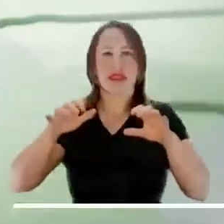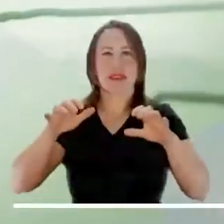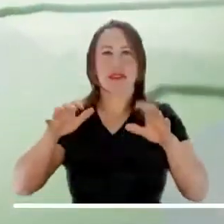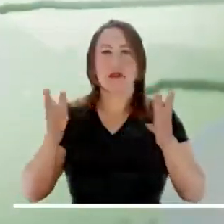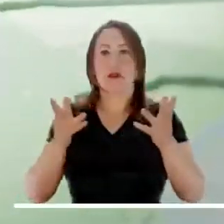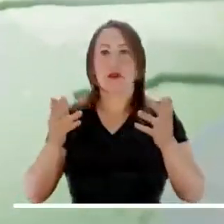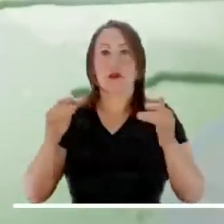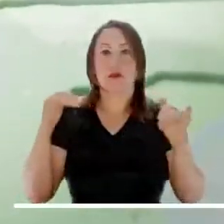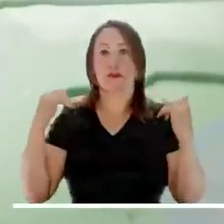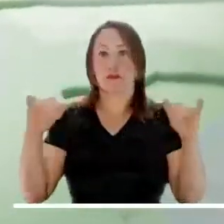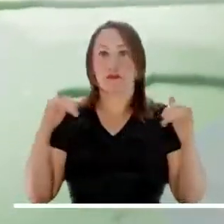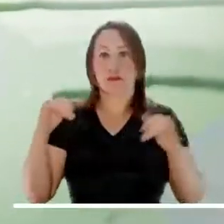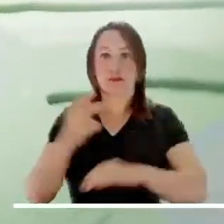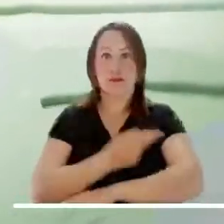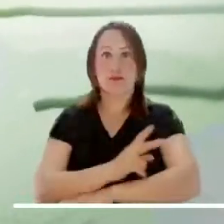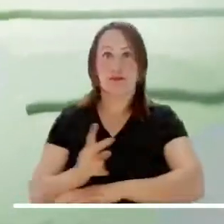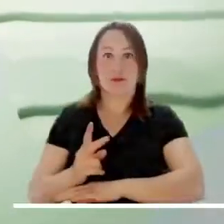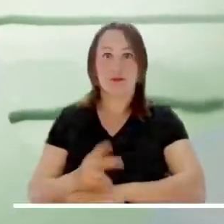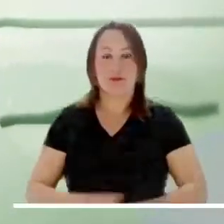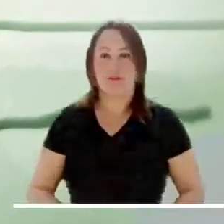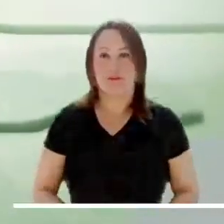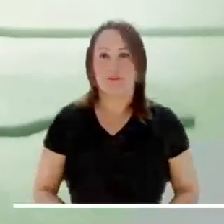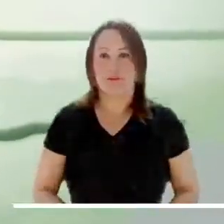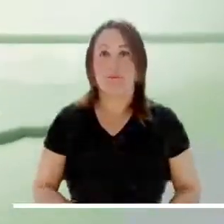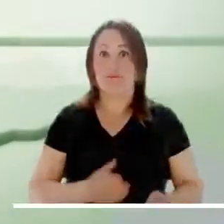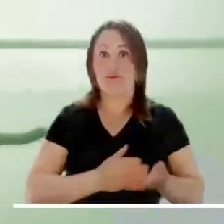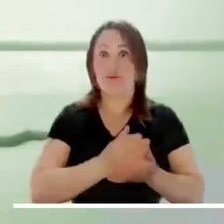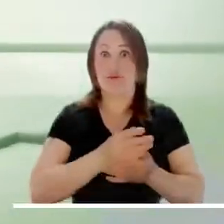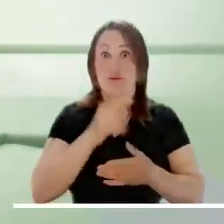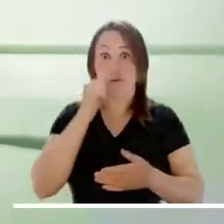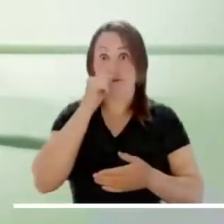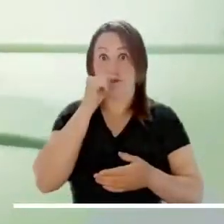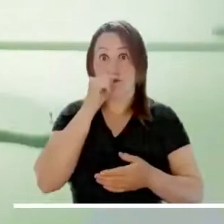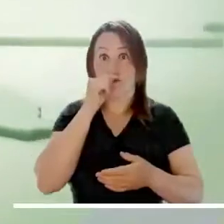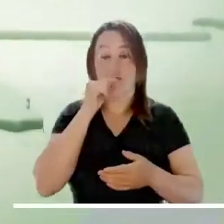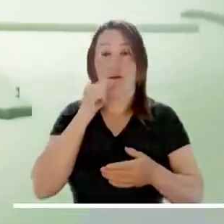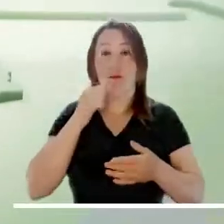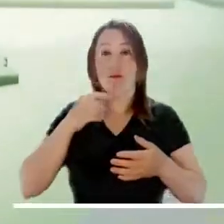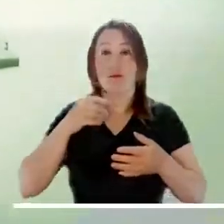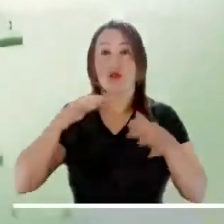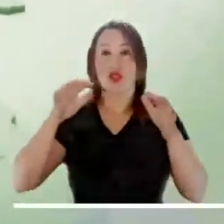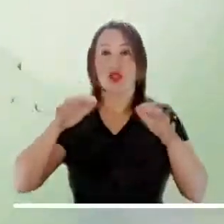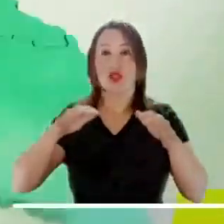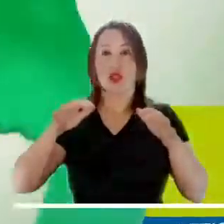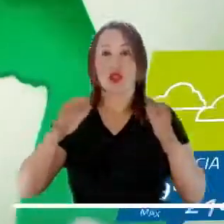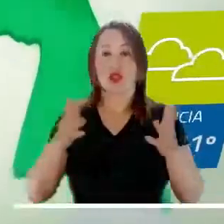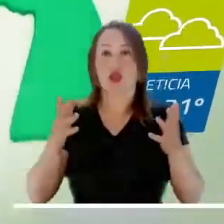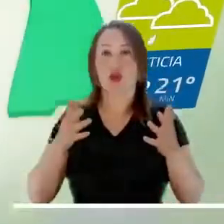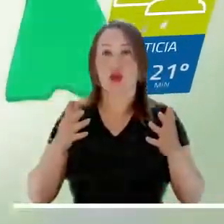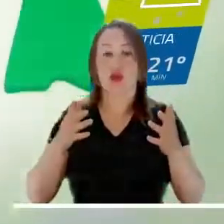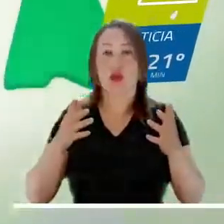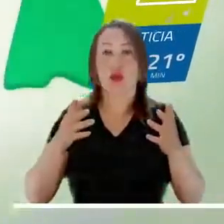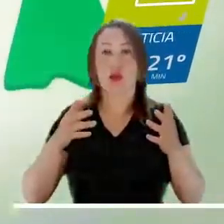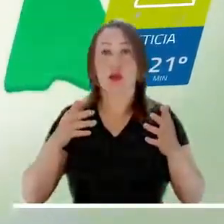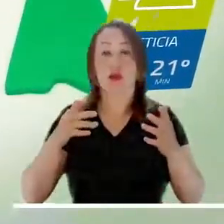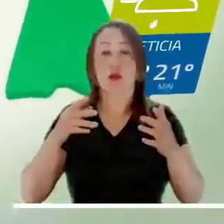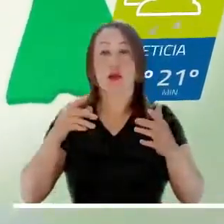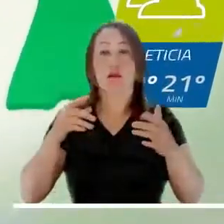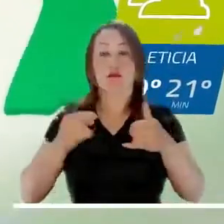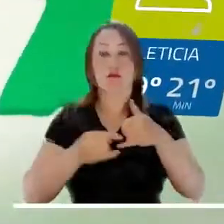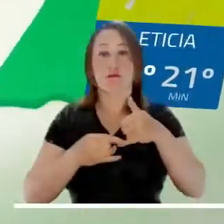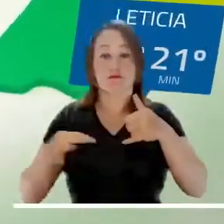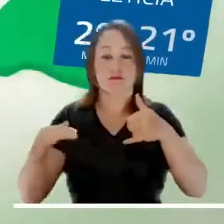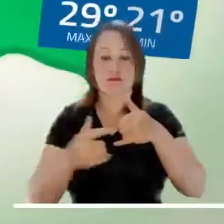precipitaciones ligeras en Casanare y Bichada. Seguimos con la Amazonía, donde las aguas se podrían experimentar en los